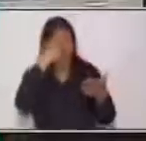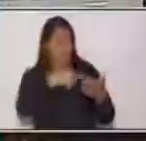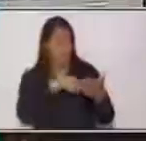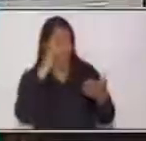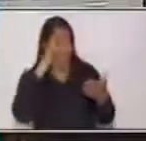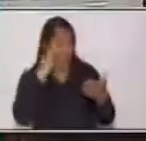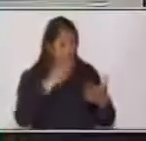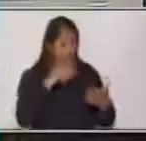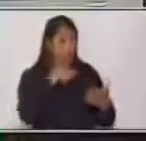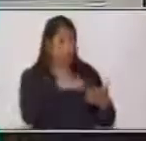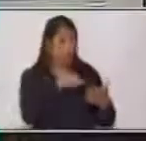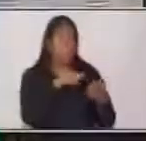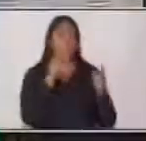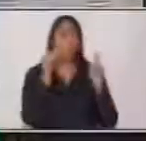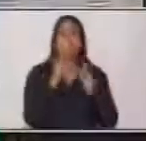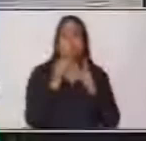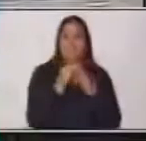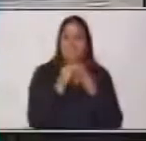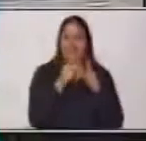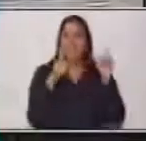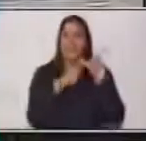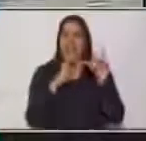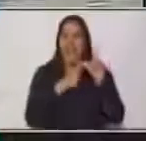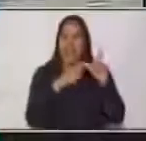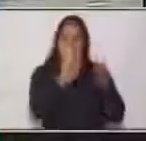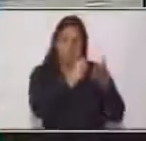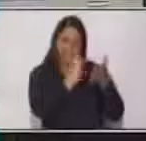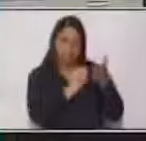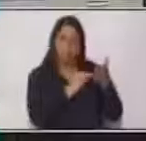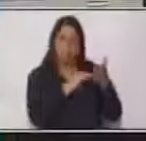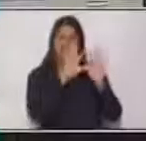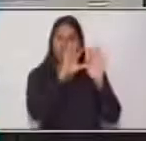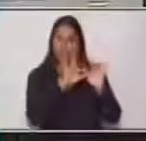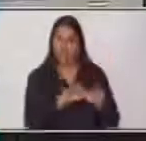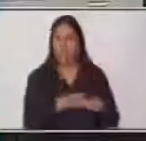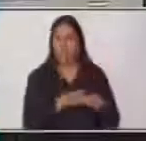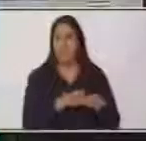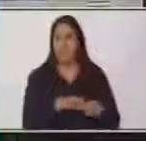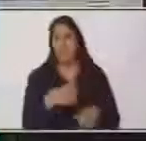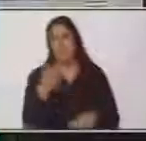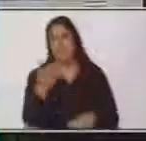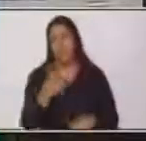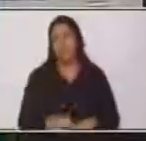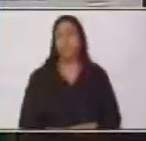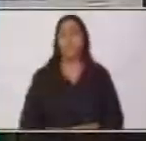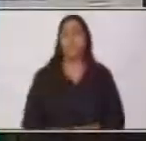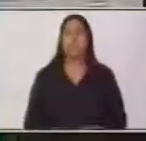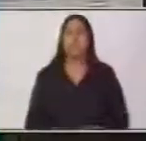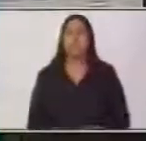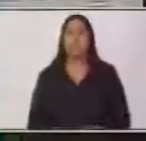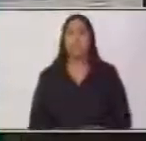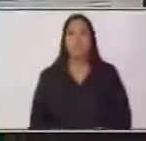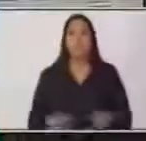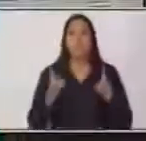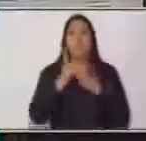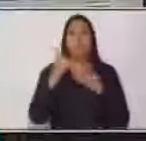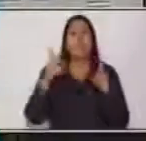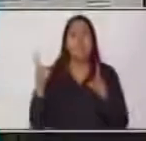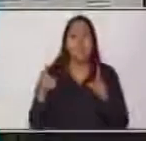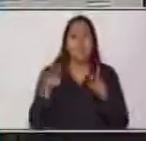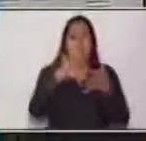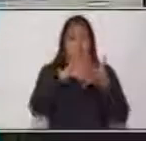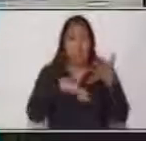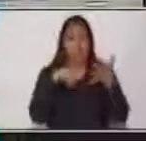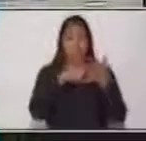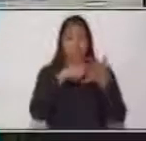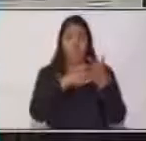letras. Tomando en cuenta, entonces, lo que estamos mencionando con definición de texto expositivo y características, también vamos a